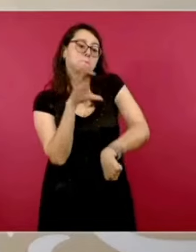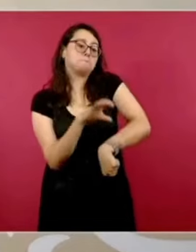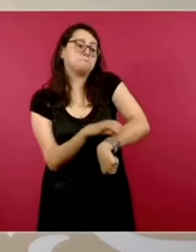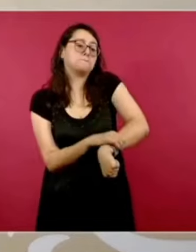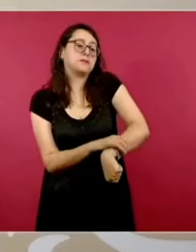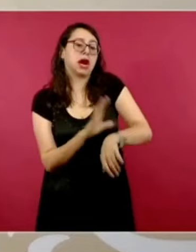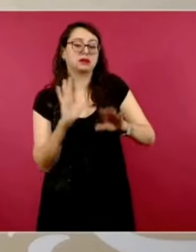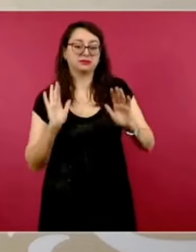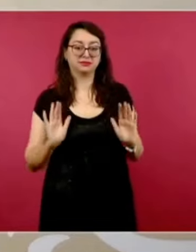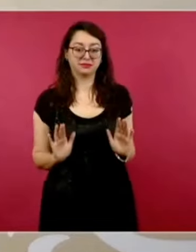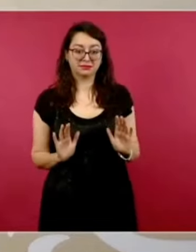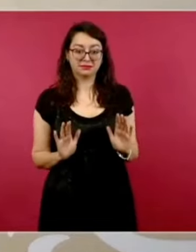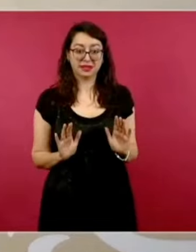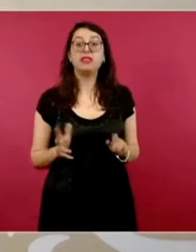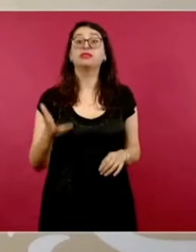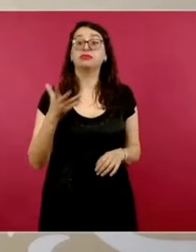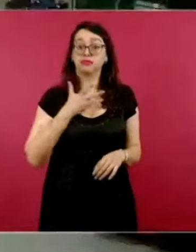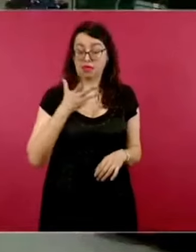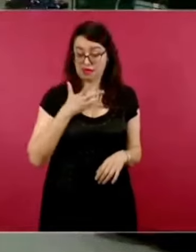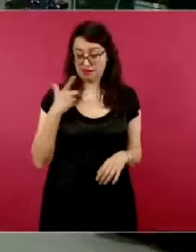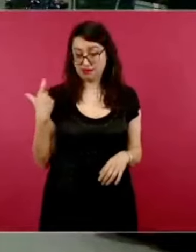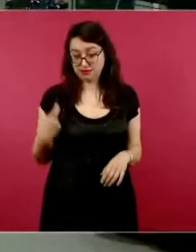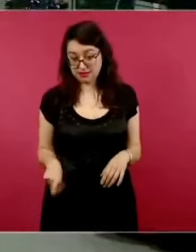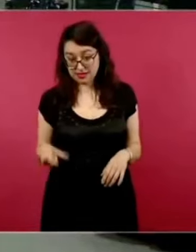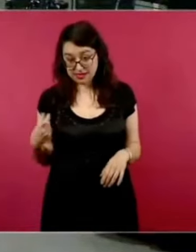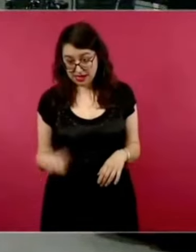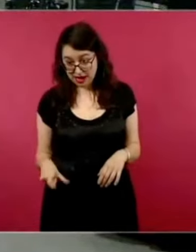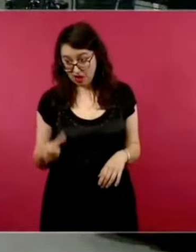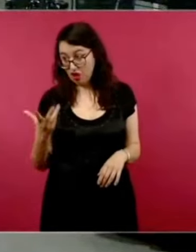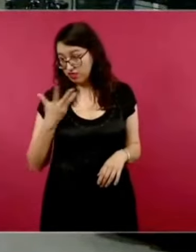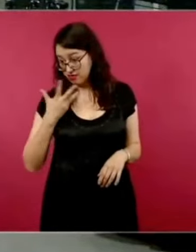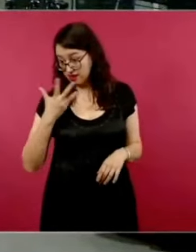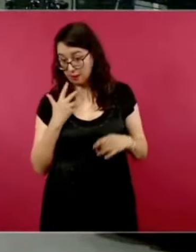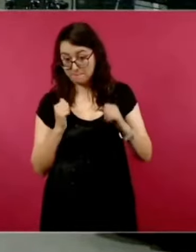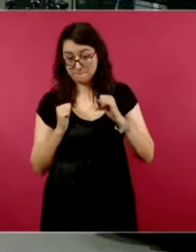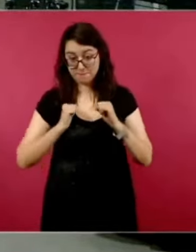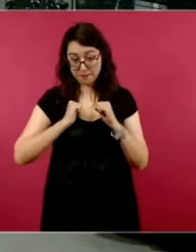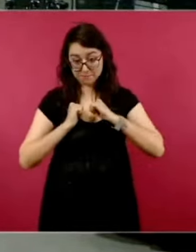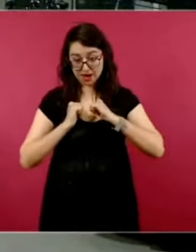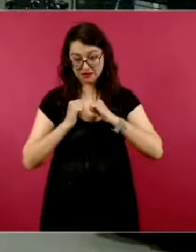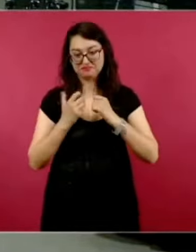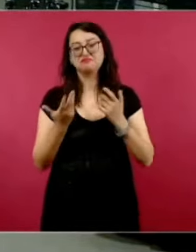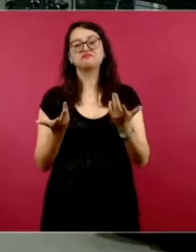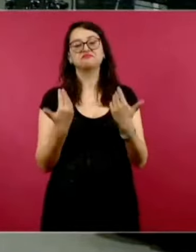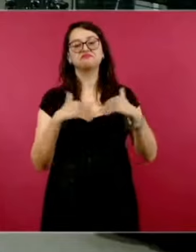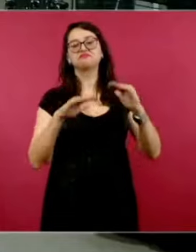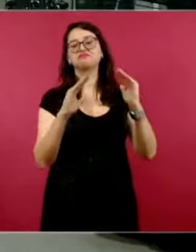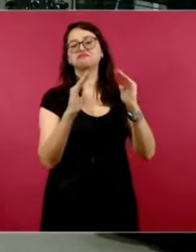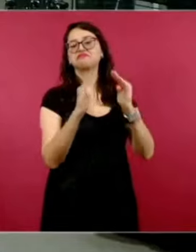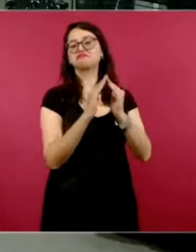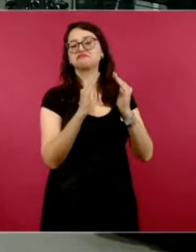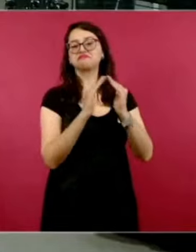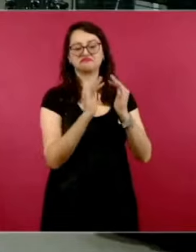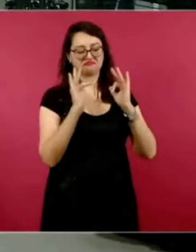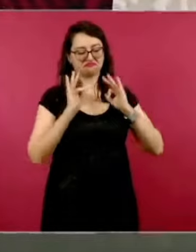Bermano… Bermano… Bermano…